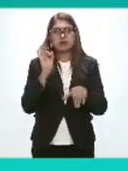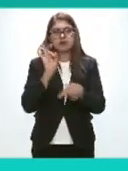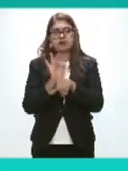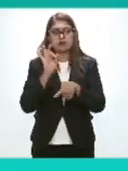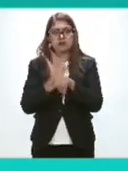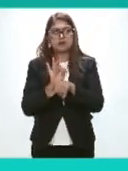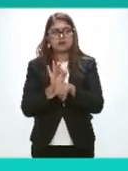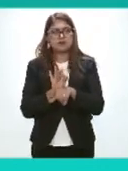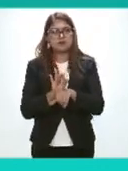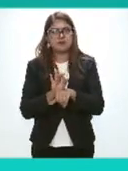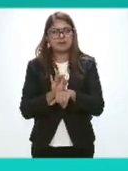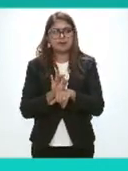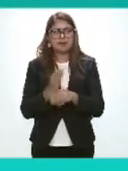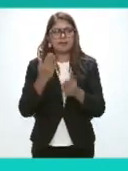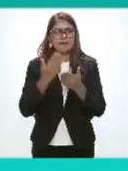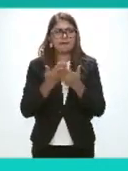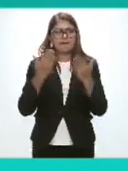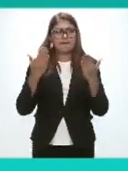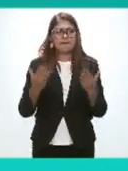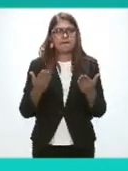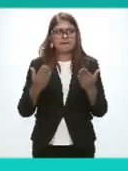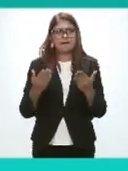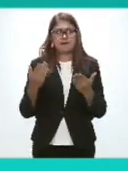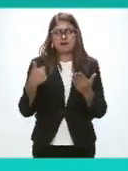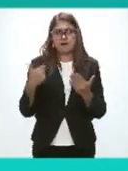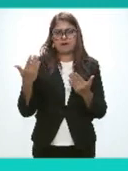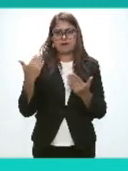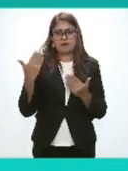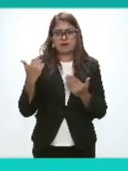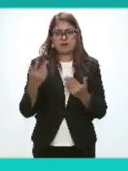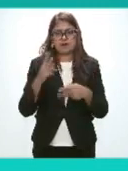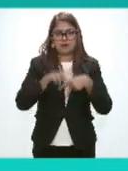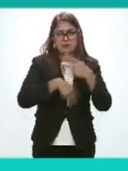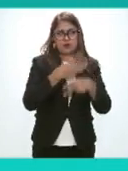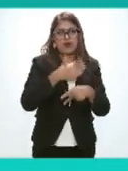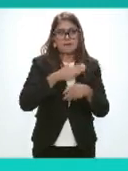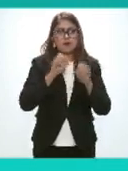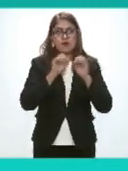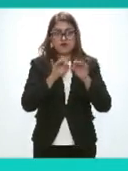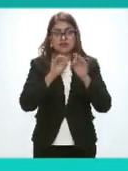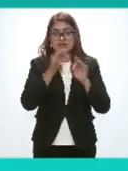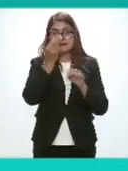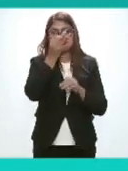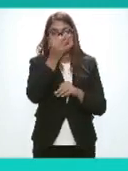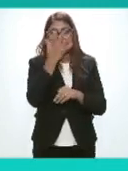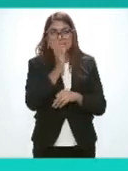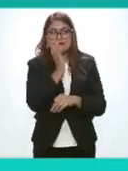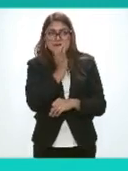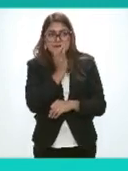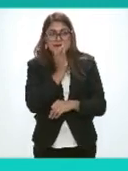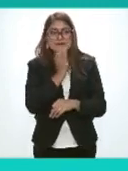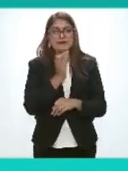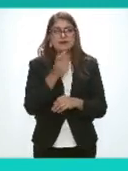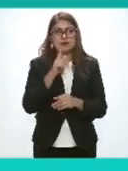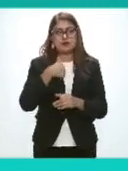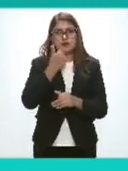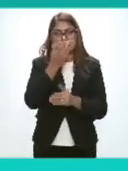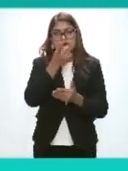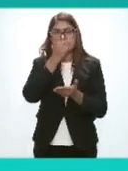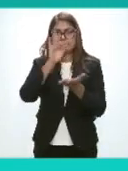Llegó ahorita En diez minutos Estaré en mi oficina Me incorporo Están todos ustedes Yo solo quiero decirles Eso Gracias